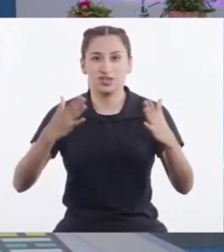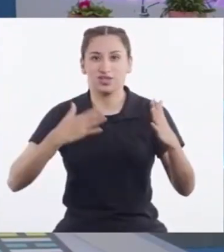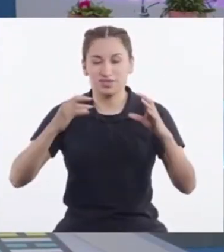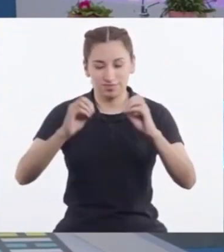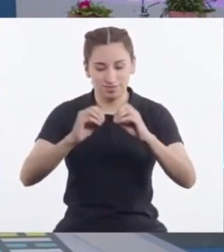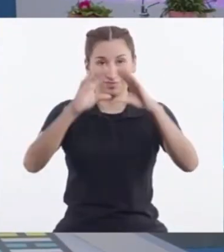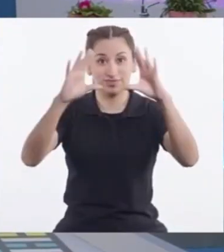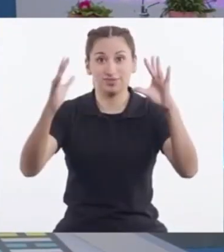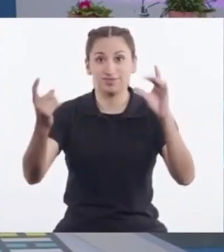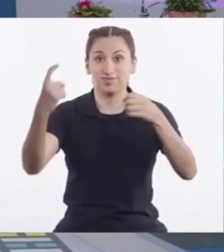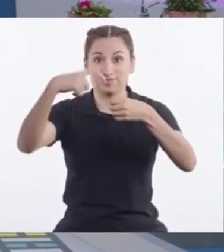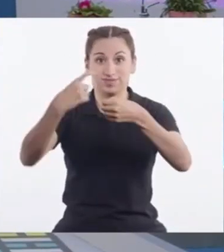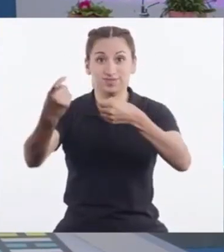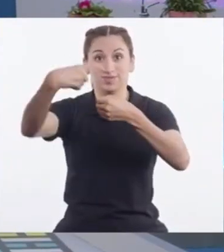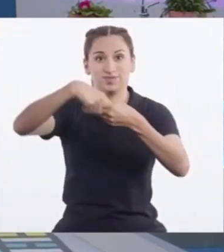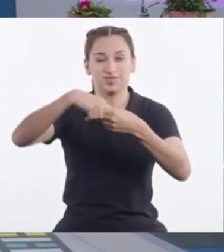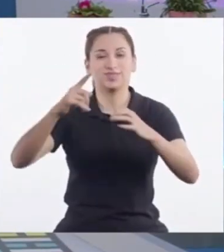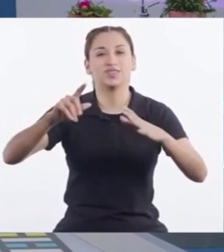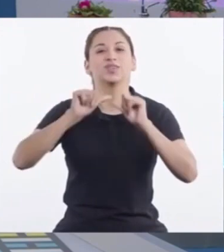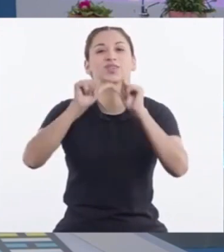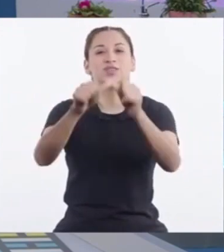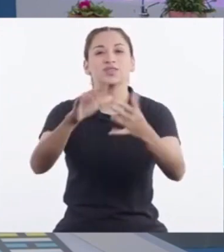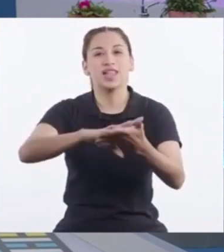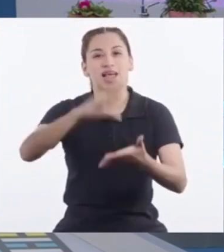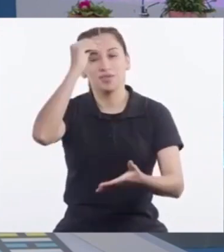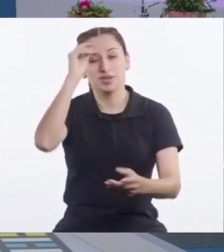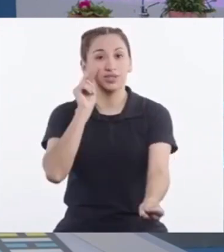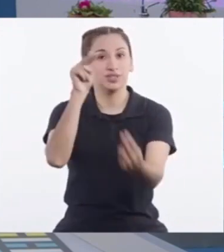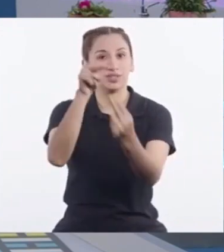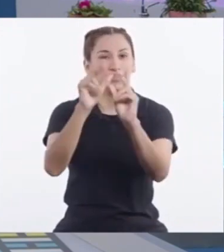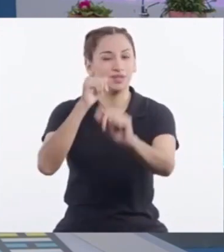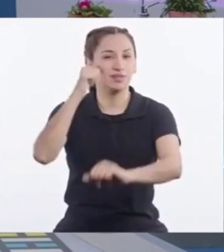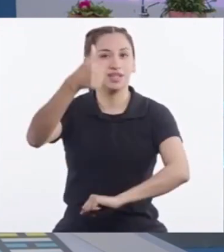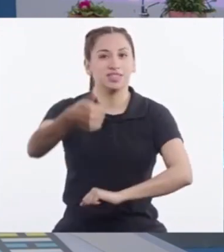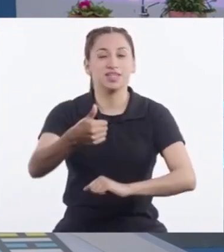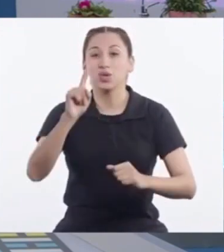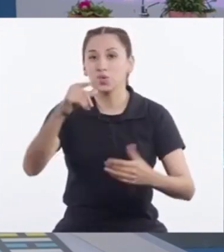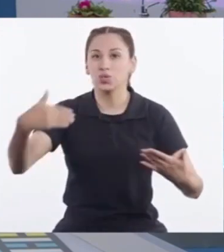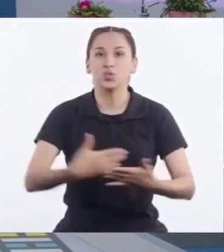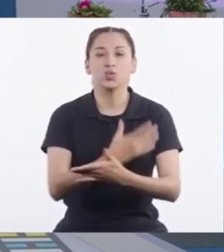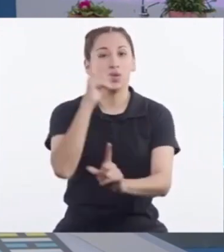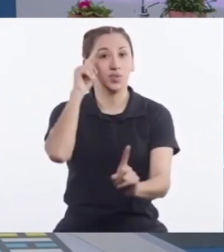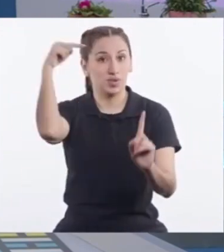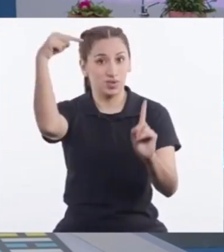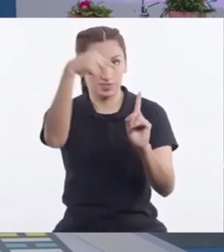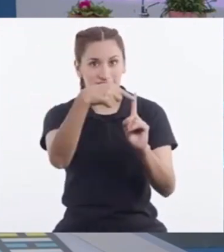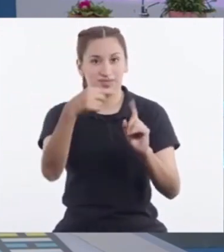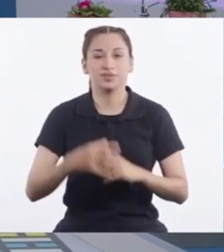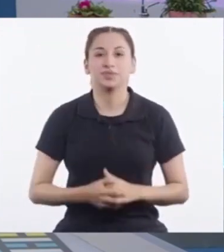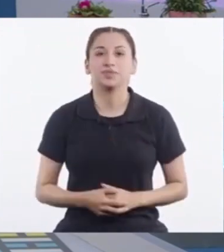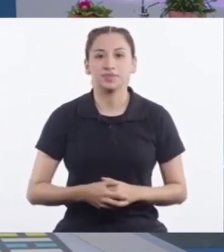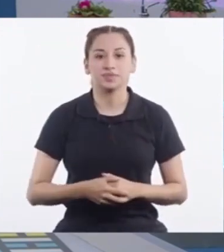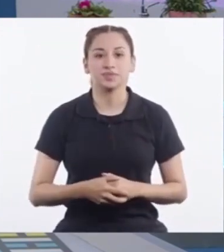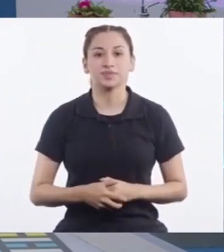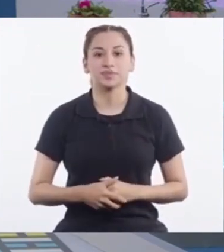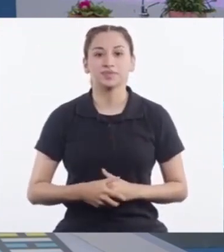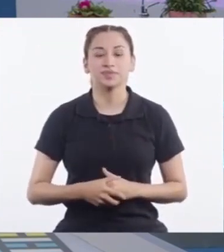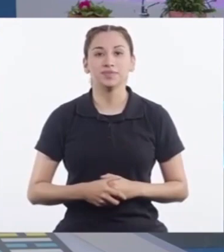todos A mi red Y seguir aprendiendo Nos vemos mañana Con un nuevo desafío